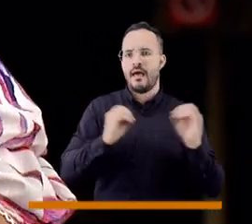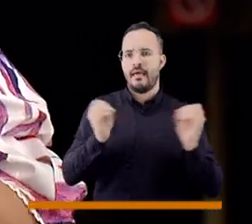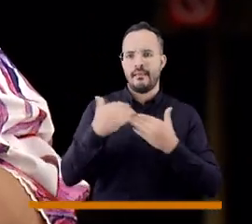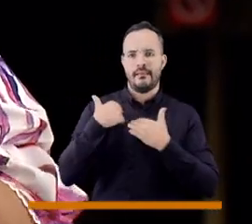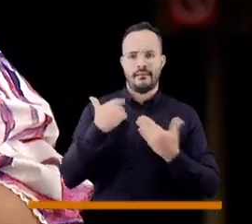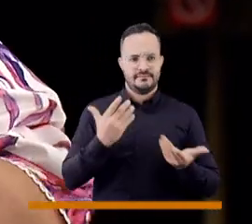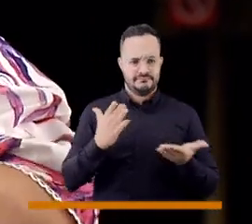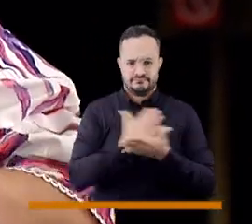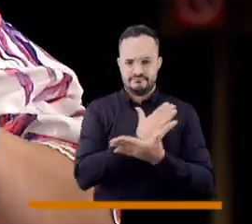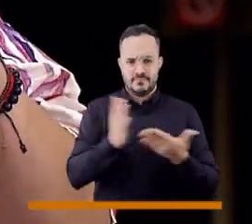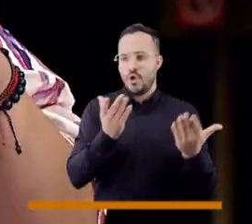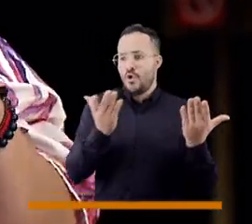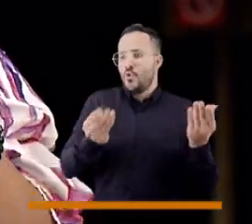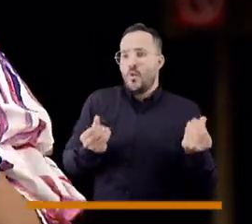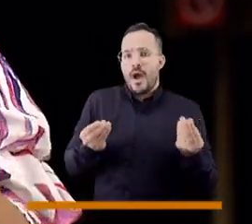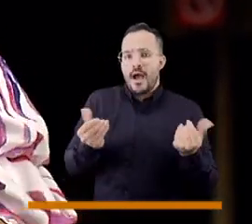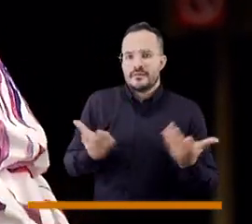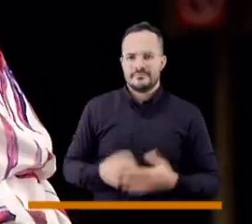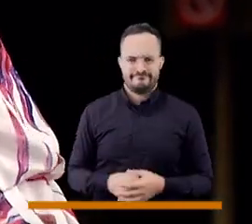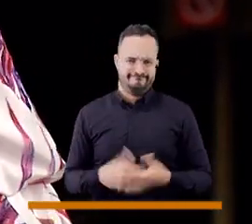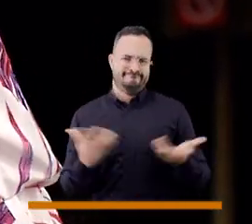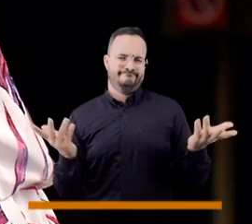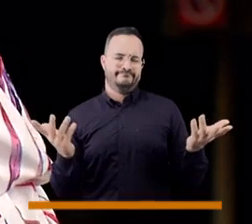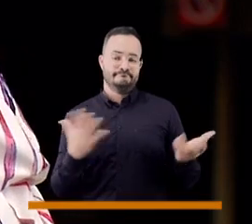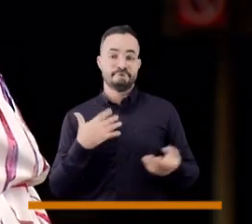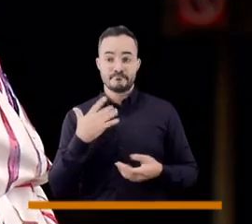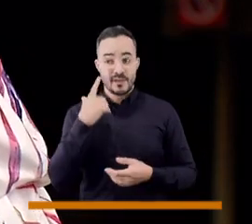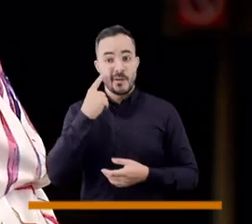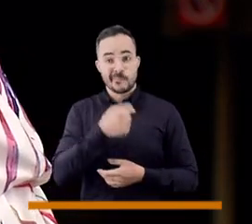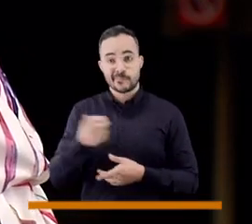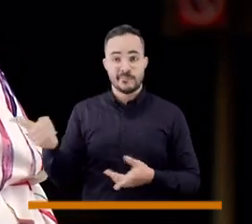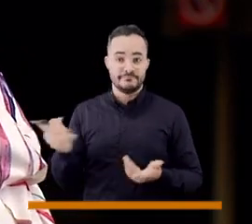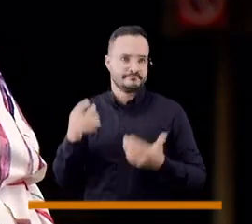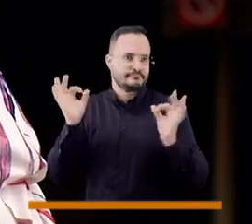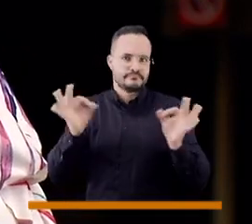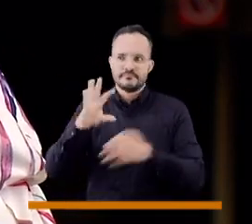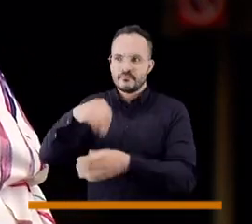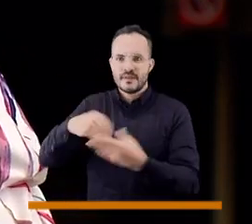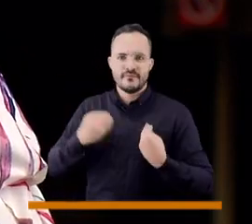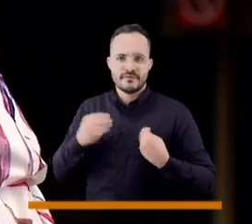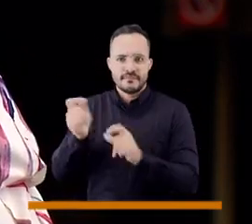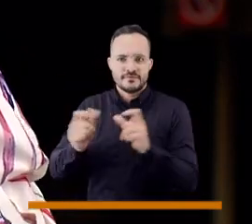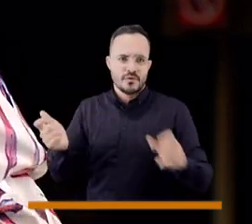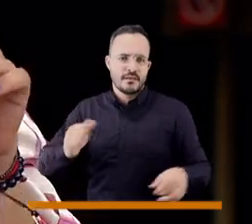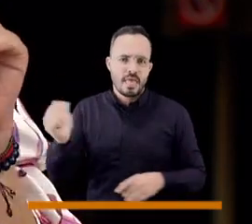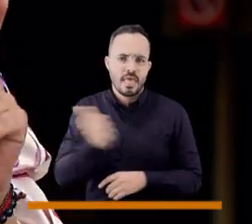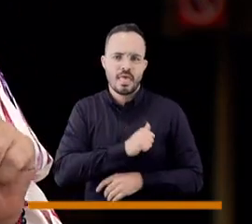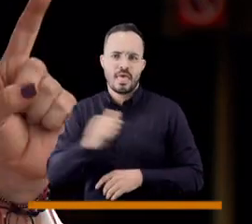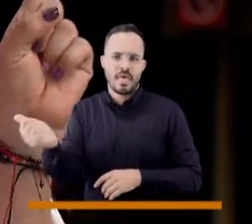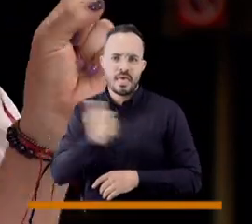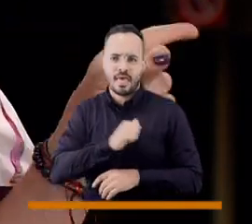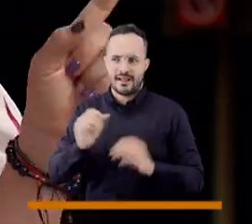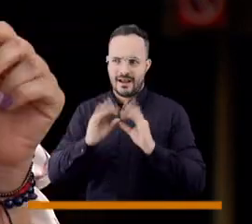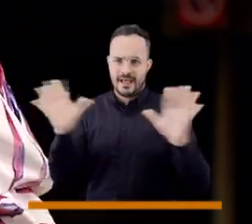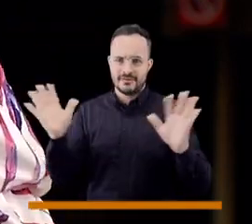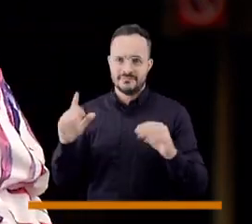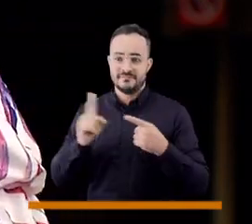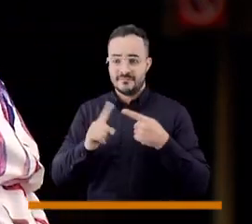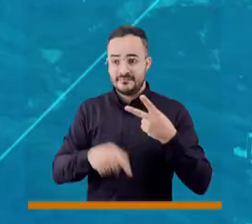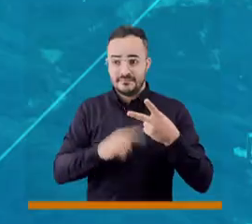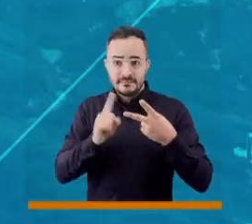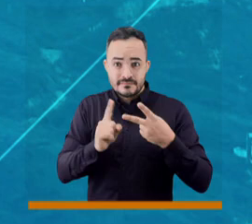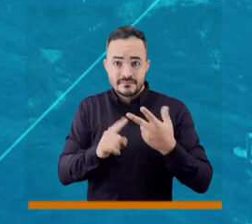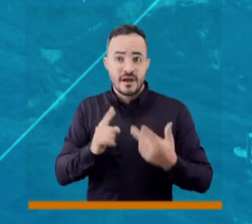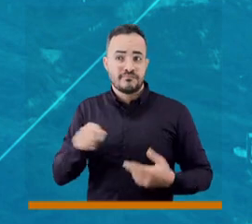primero, muchísimas personas que habitan el territorio y que la usan todos los días, pero también sigue siendo la vía